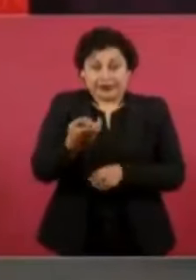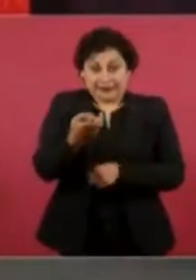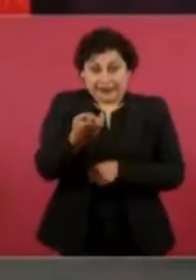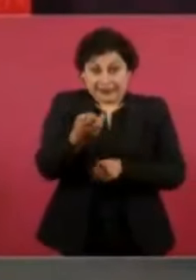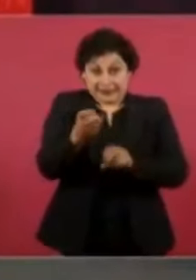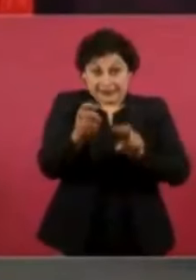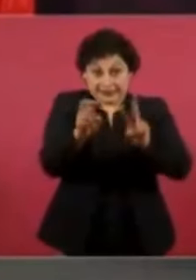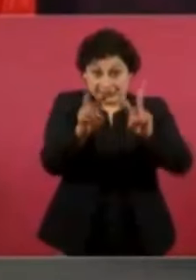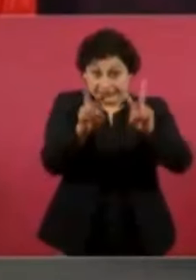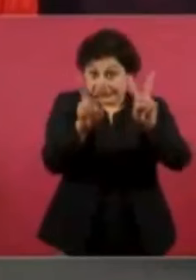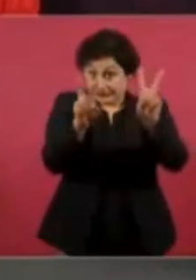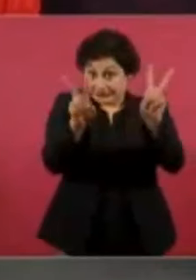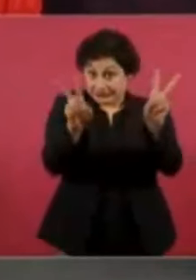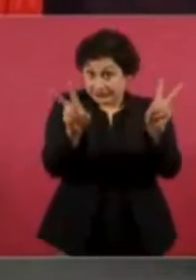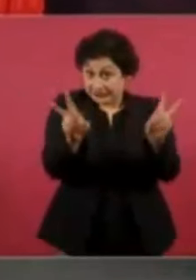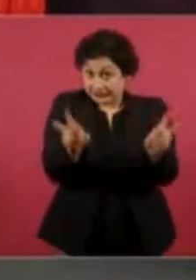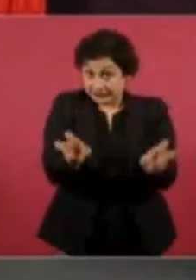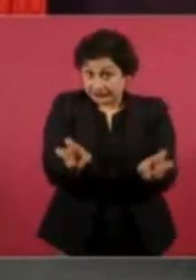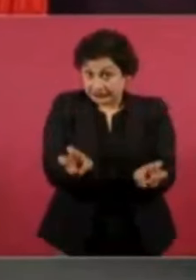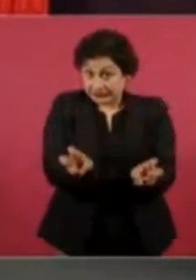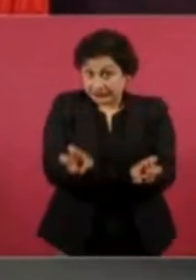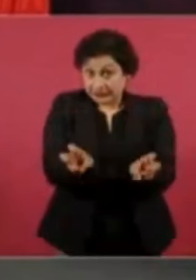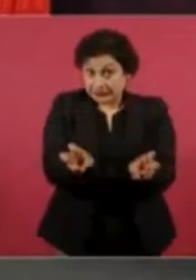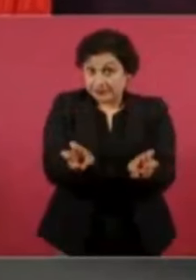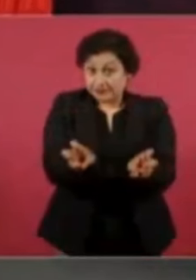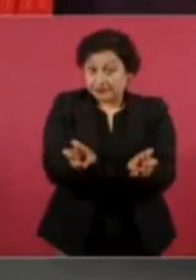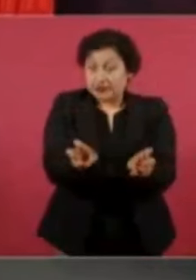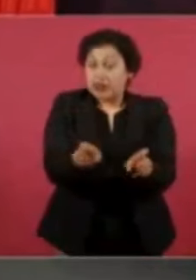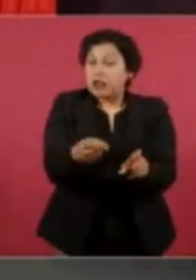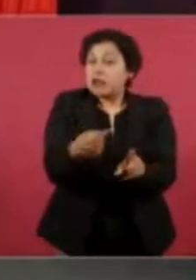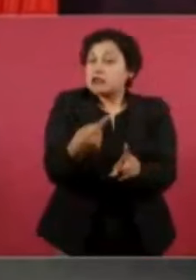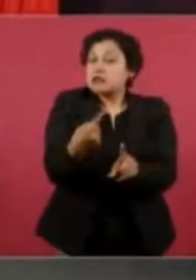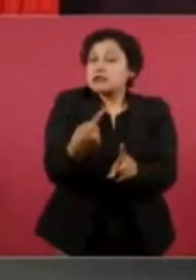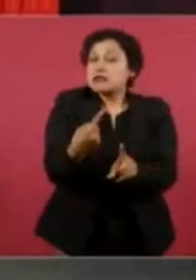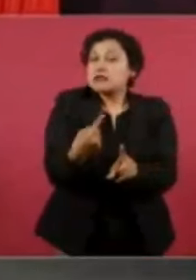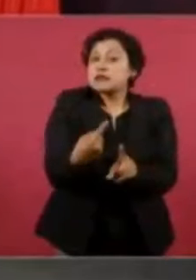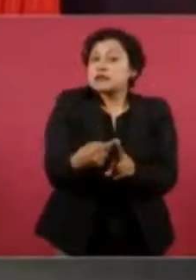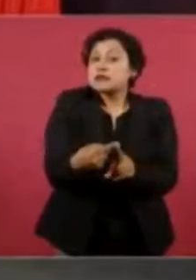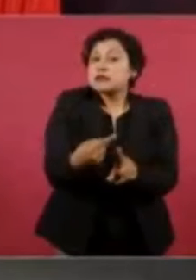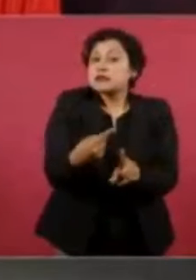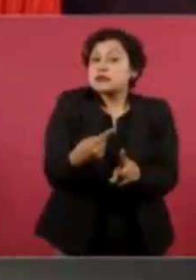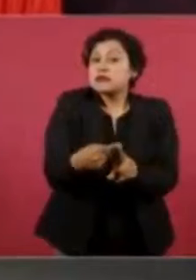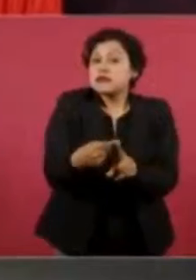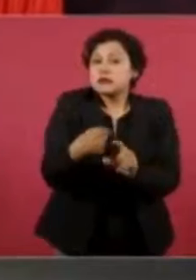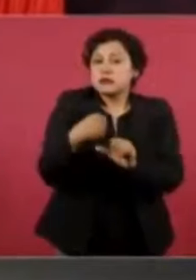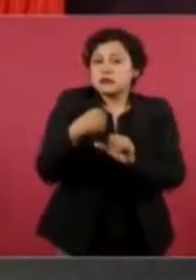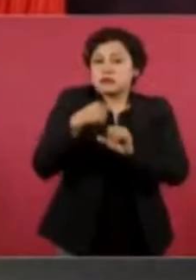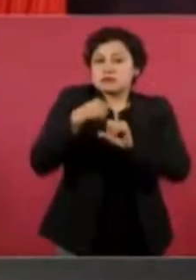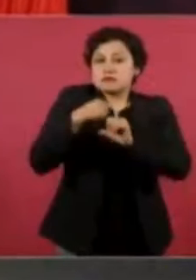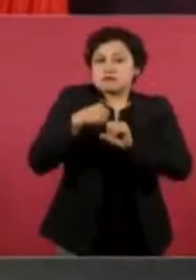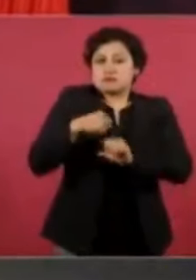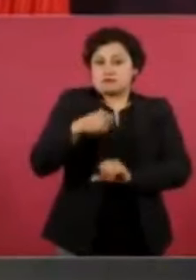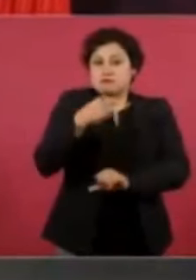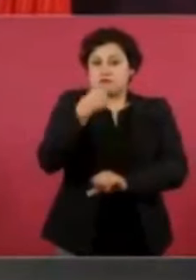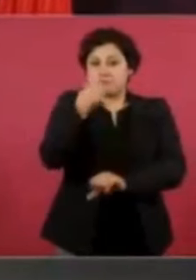hecho es los del consejo de la judicatura federal no haberán él y lo te están preguntando por qué le dijiste hacienda que le retenga el